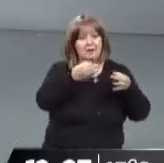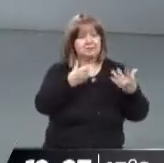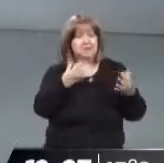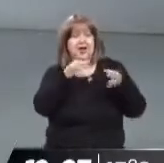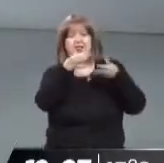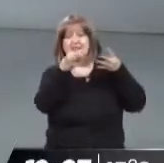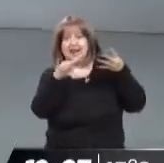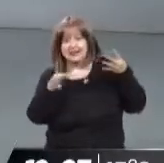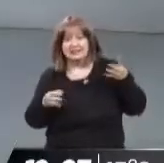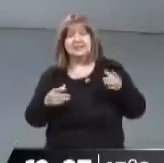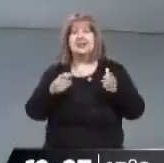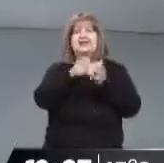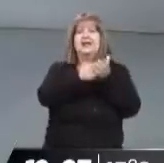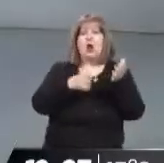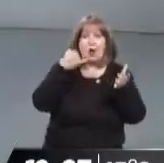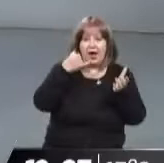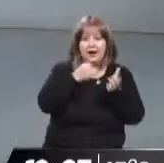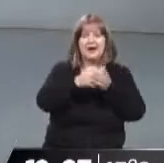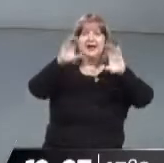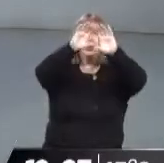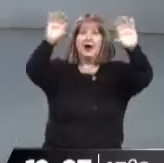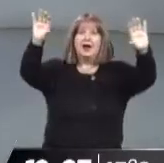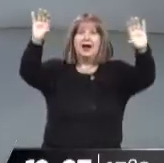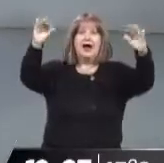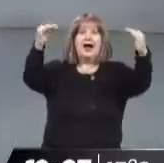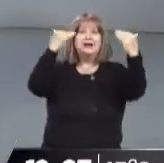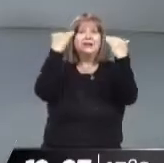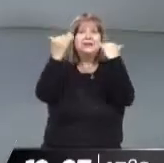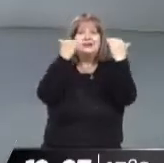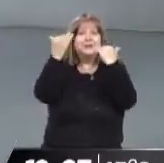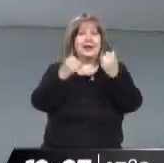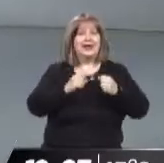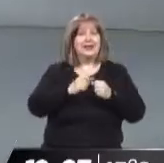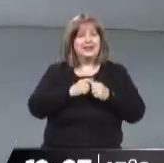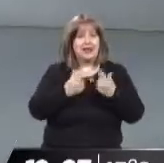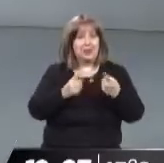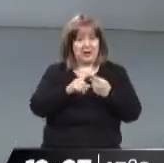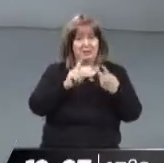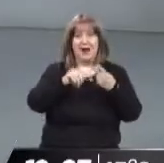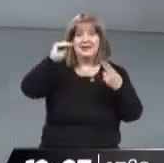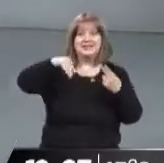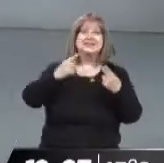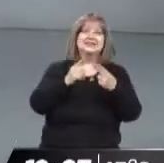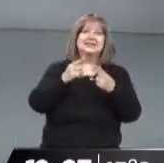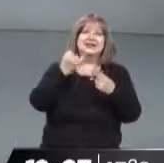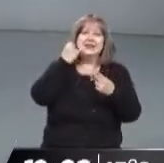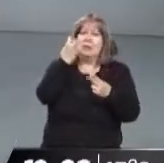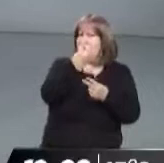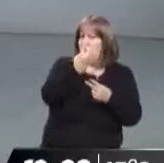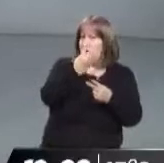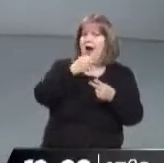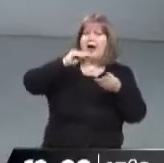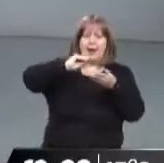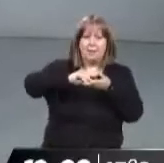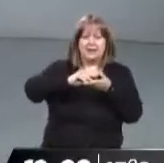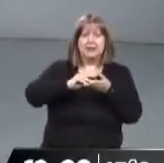Habíamos dicho solamente celulares, acondicionadores y televisores. Claro. ¿Sumo más? Sumo más. Fíjate en estos detalles que son los últimos que han